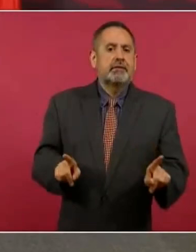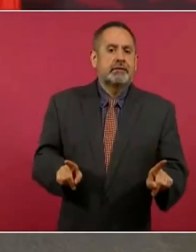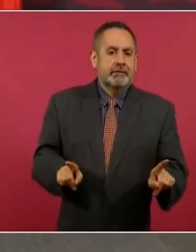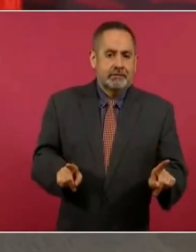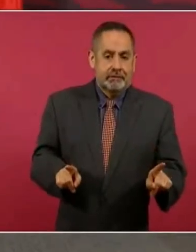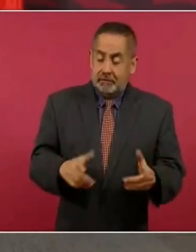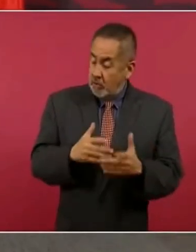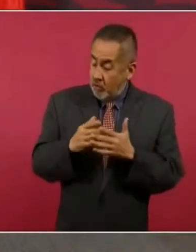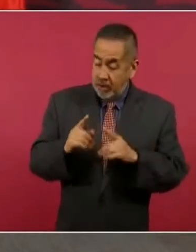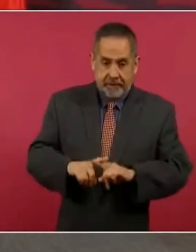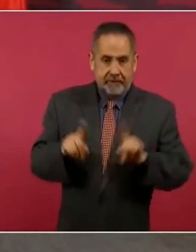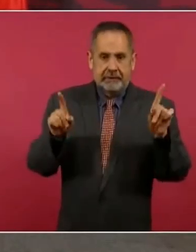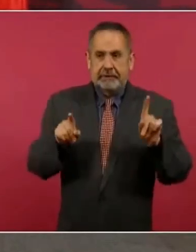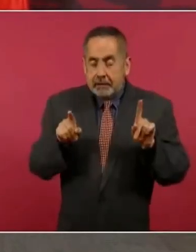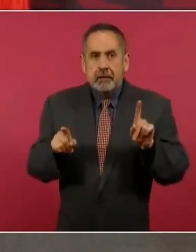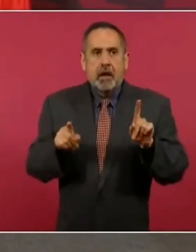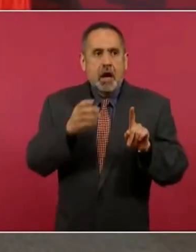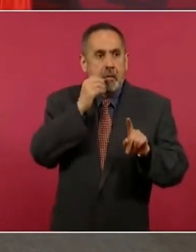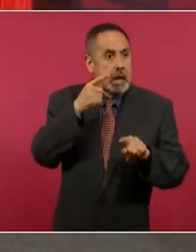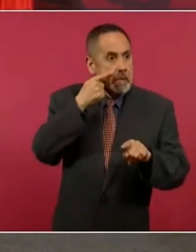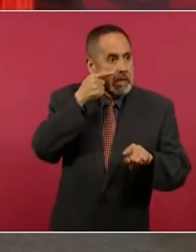Ahora no nos aburrimos.